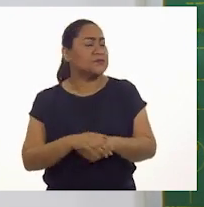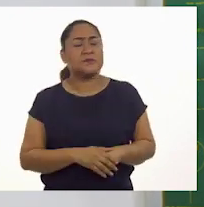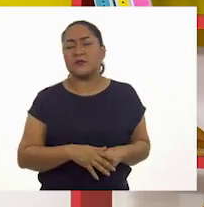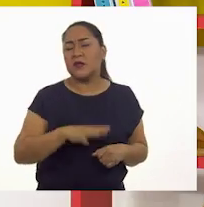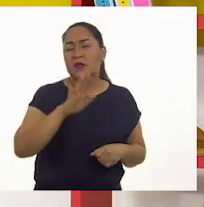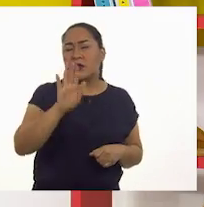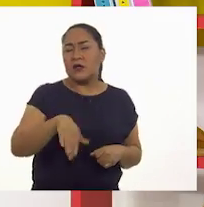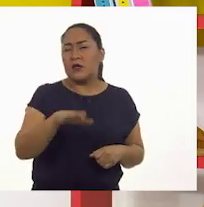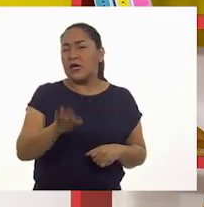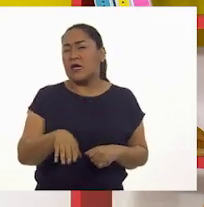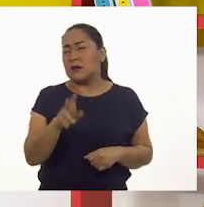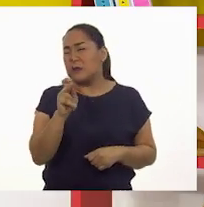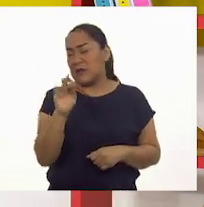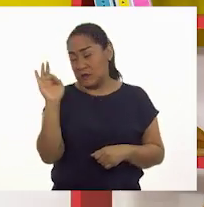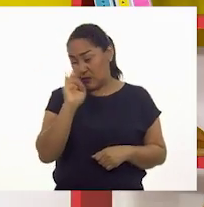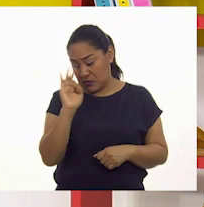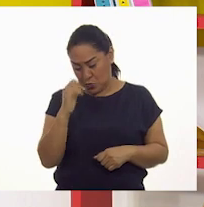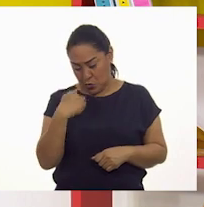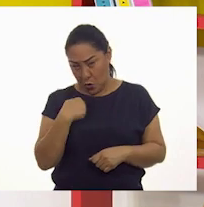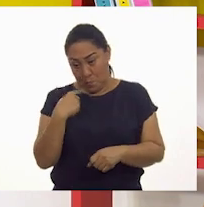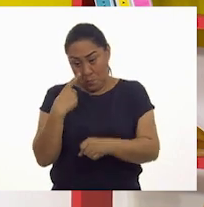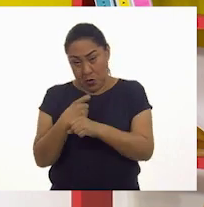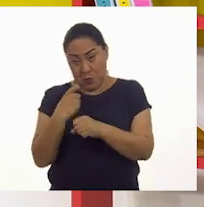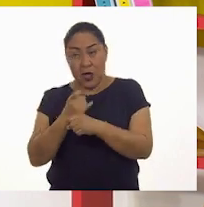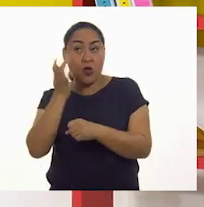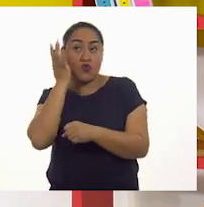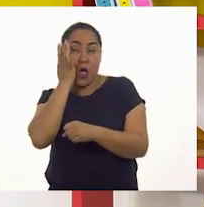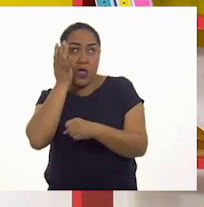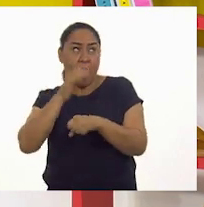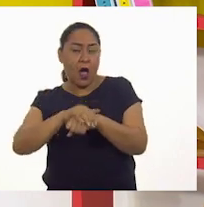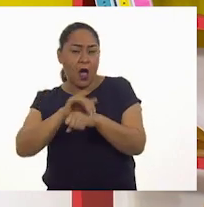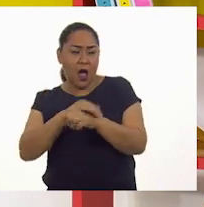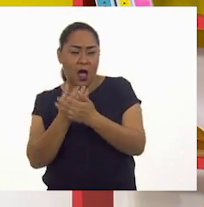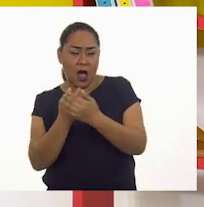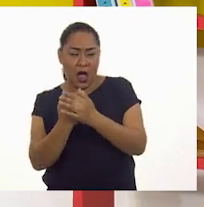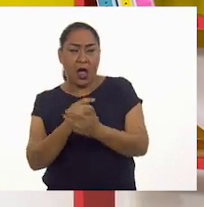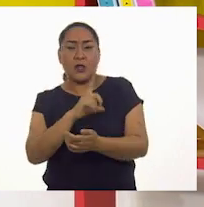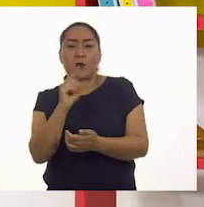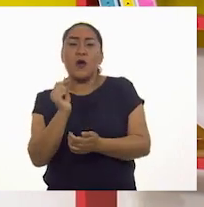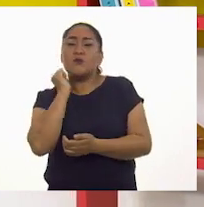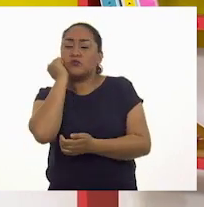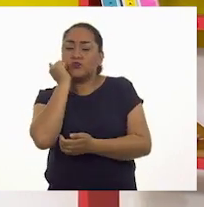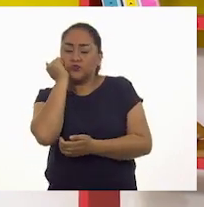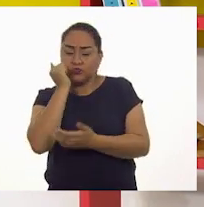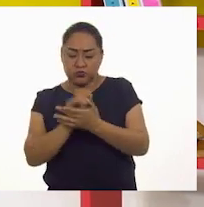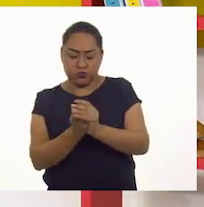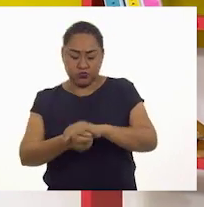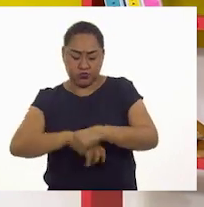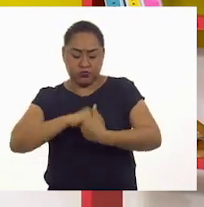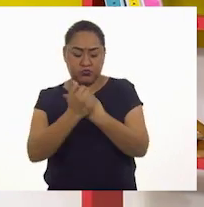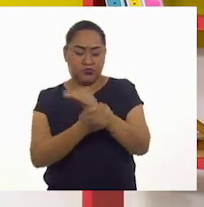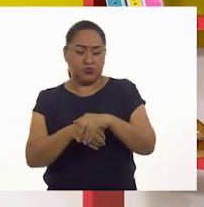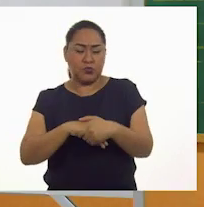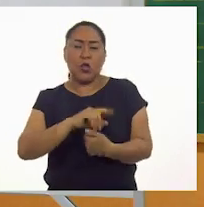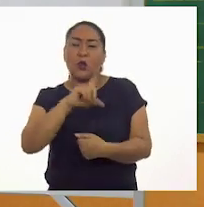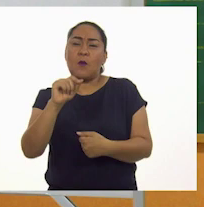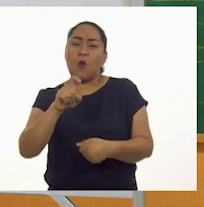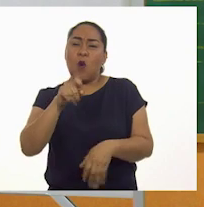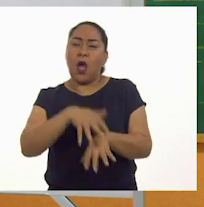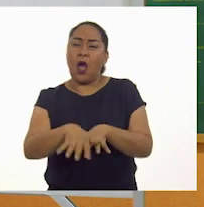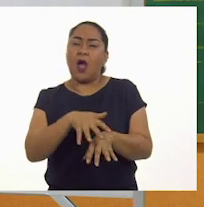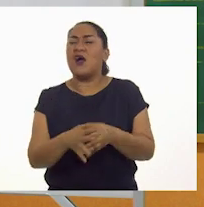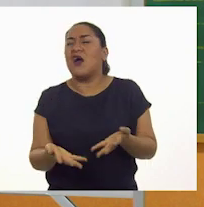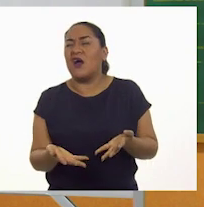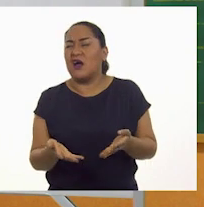pasaría si primero me seco las manos, luego me enjabono y después abro el grifo del agua? Ay,